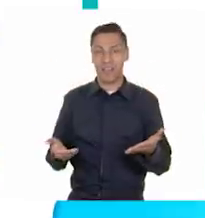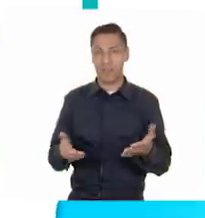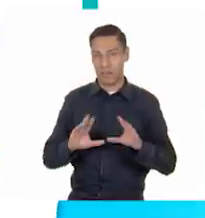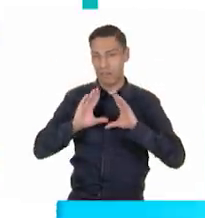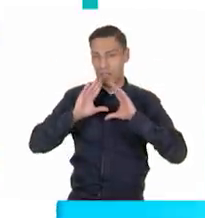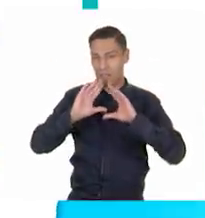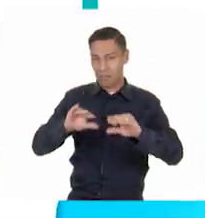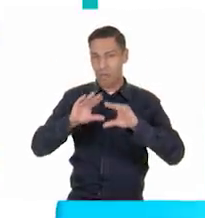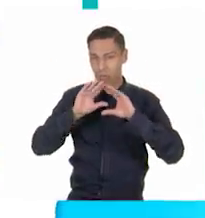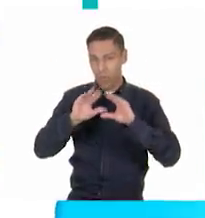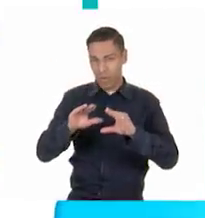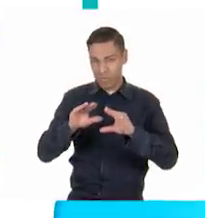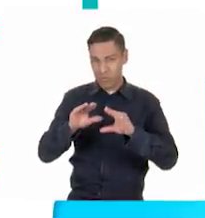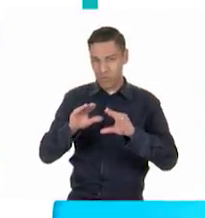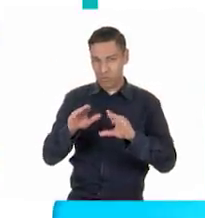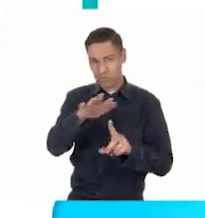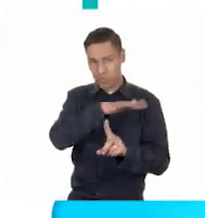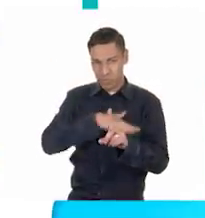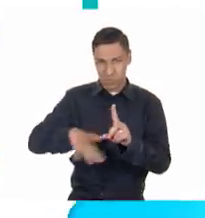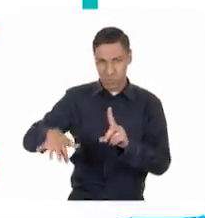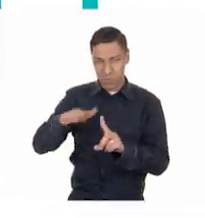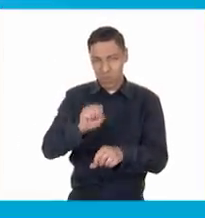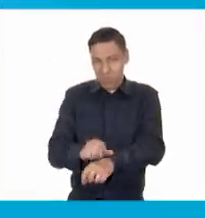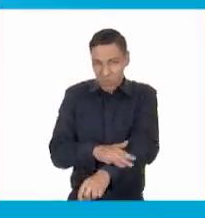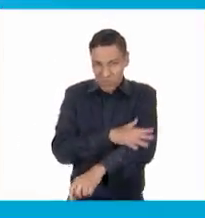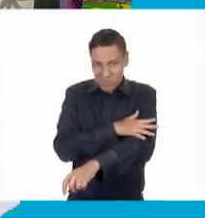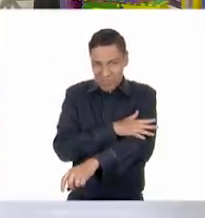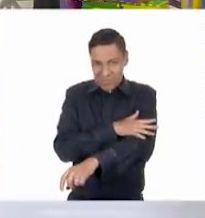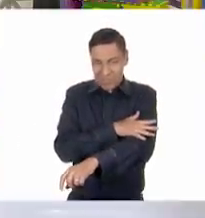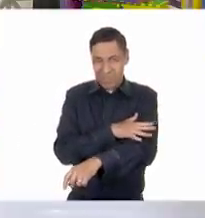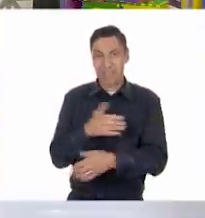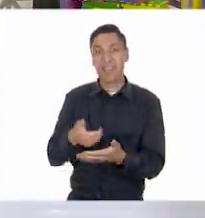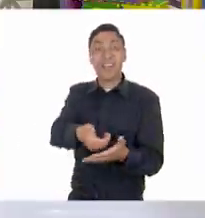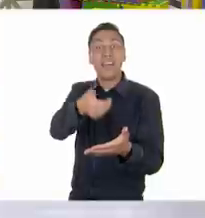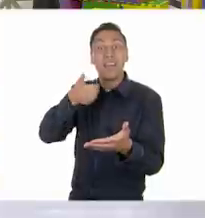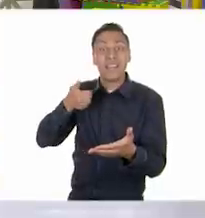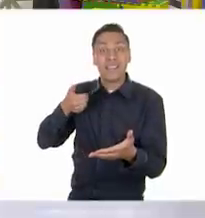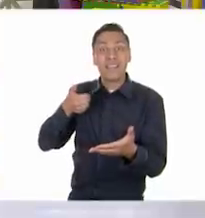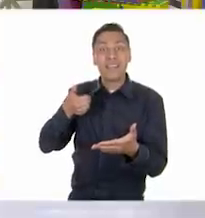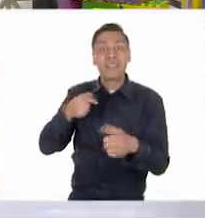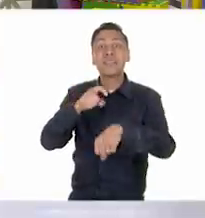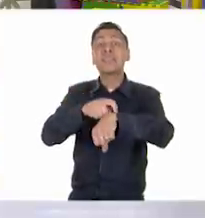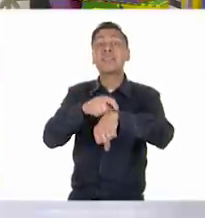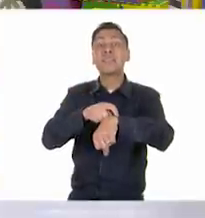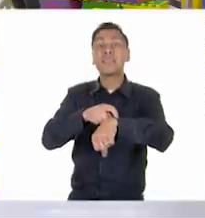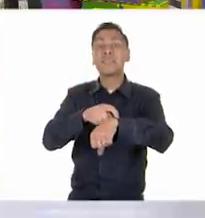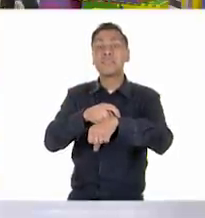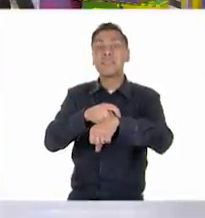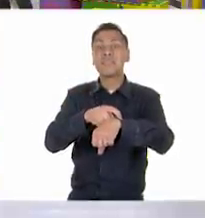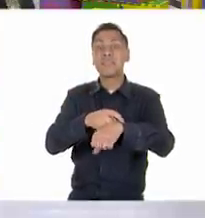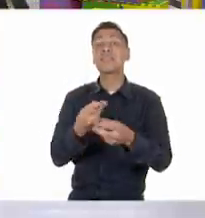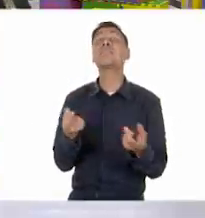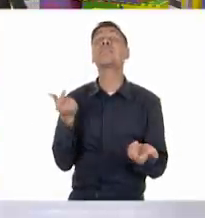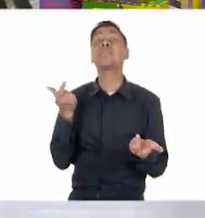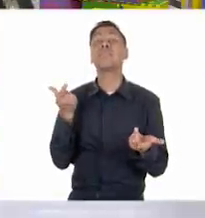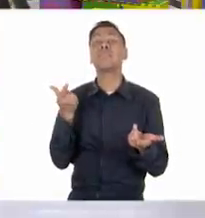Educación Socioemocional. Pero antes, Maestra Leni, ha llegado el momento de...